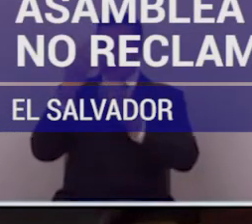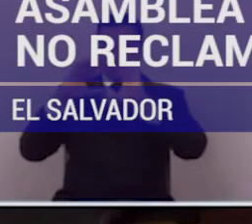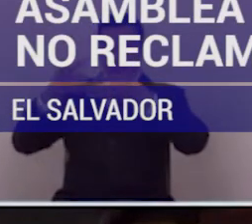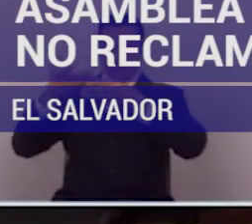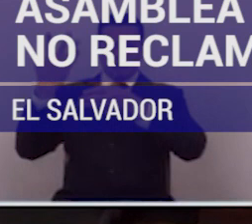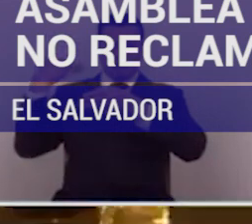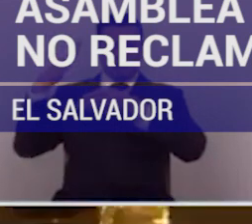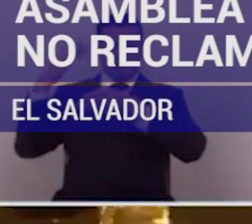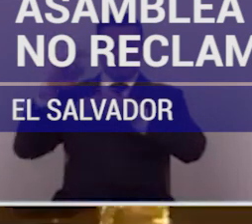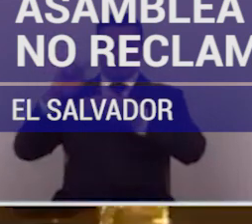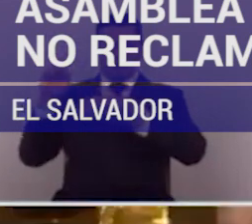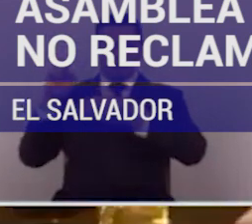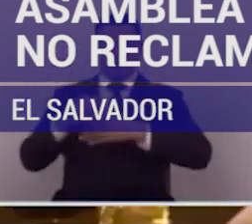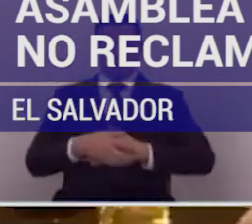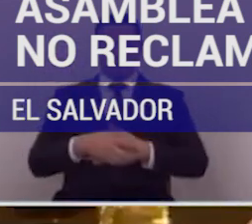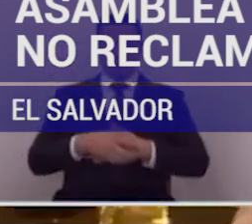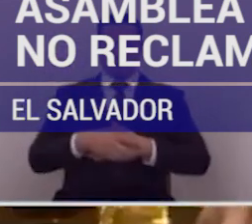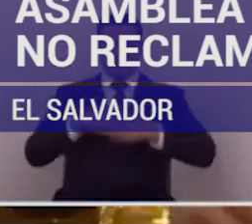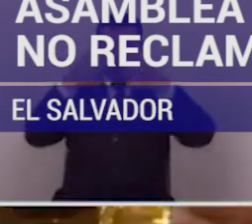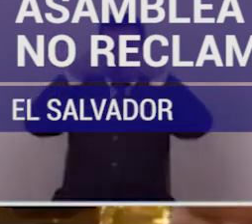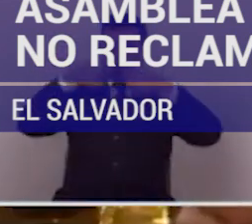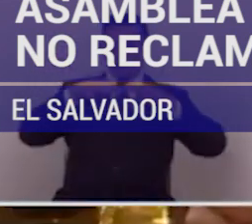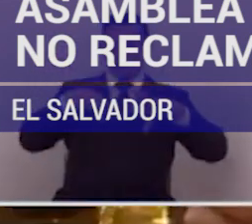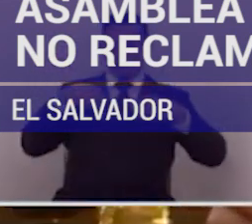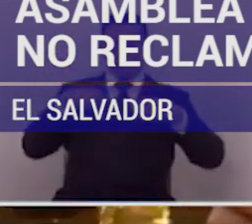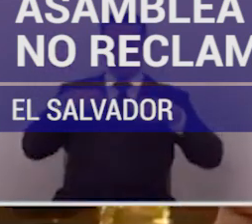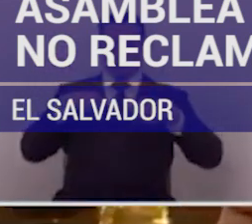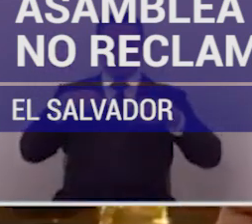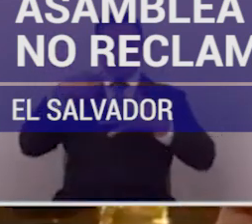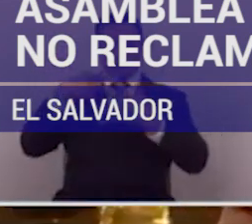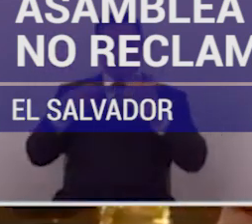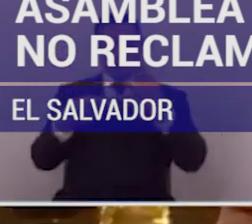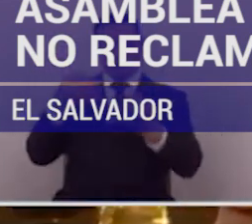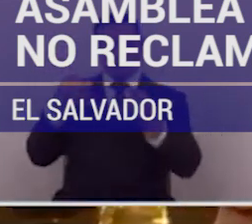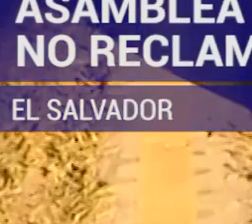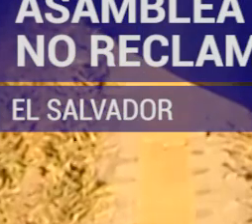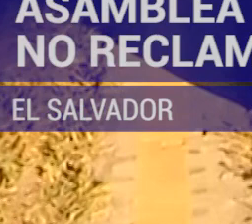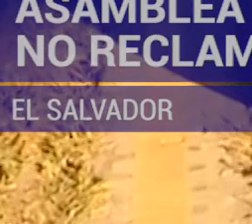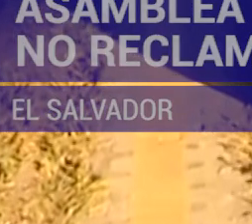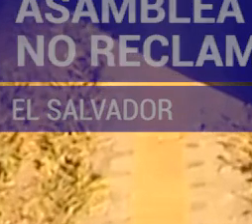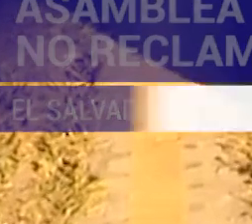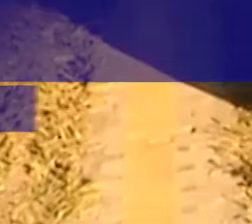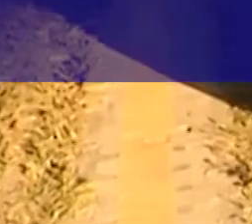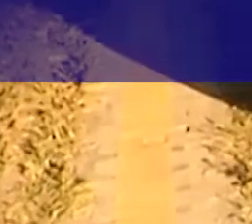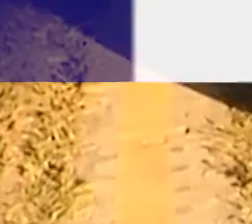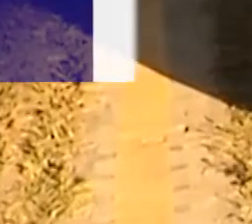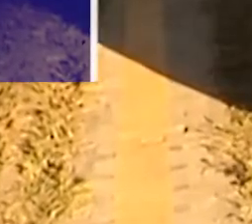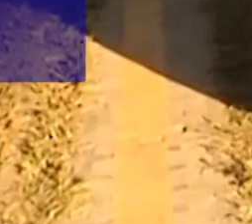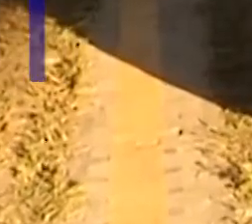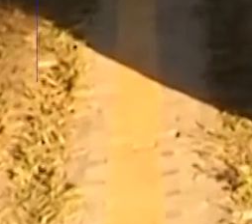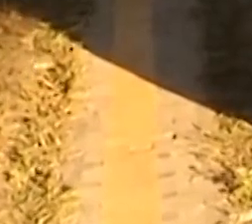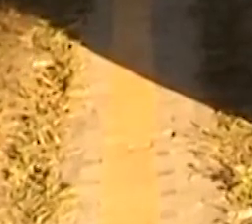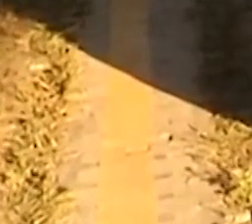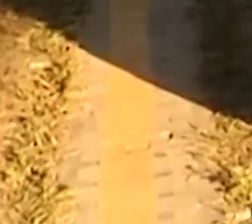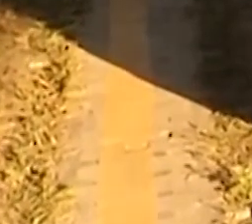de 365 días a 90 días para subastar los vehículos no reclamados, los cuales fueron decomisados o están a